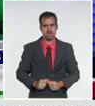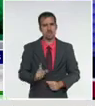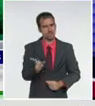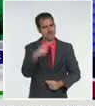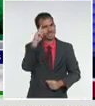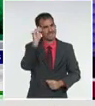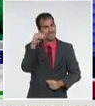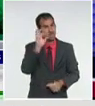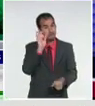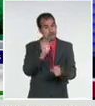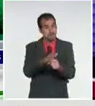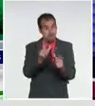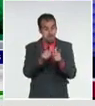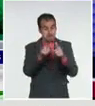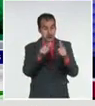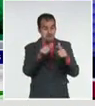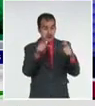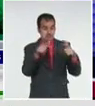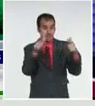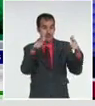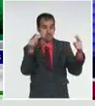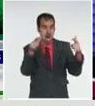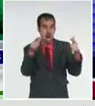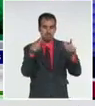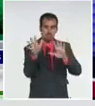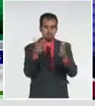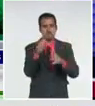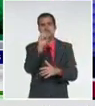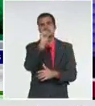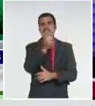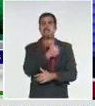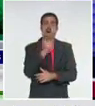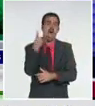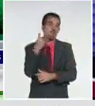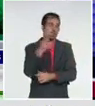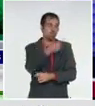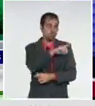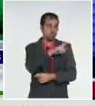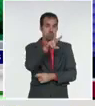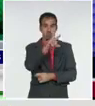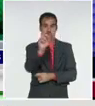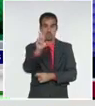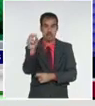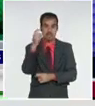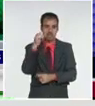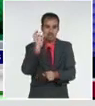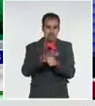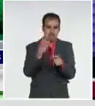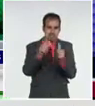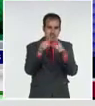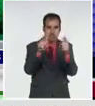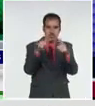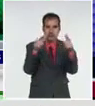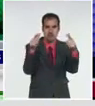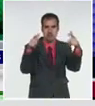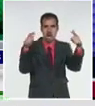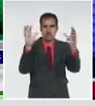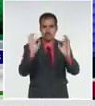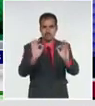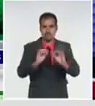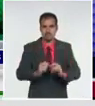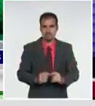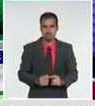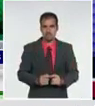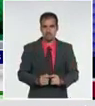desde finales del año 2020. Y se ha ido incrementando. Nueve casos de los diagnosticados